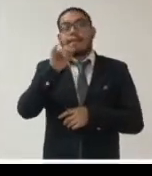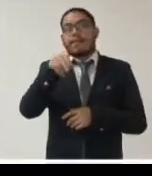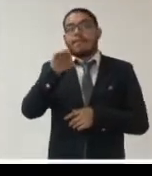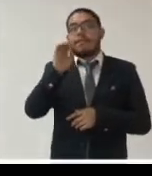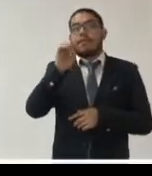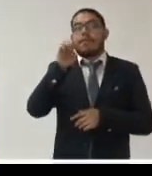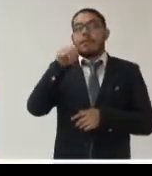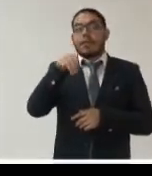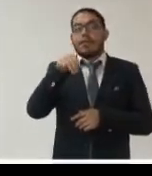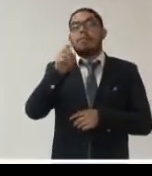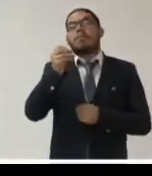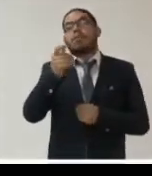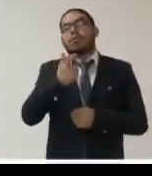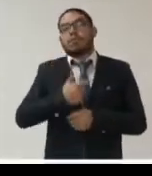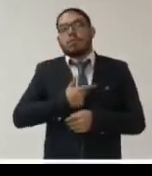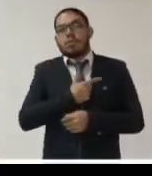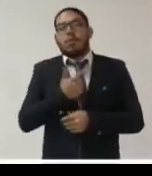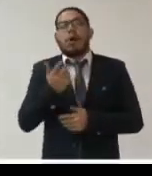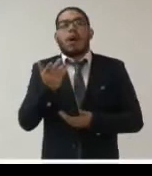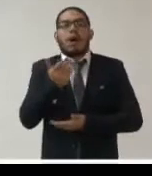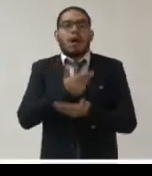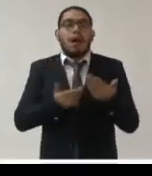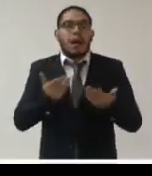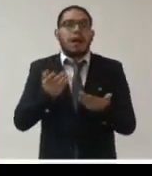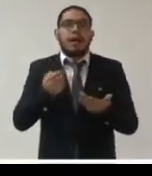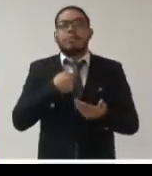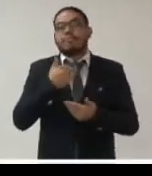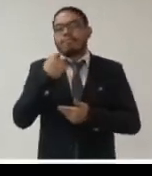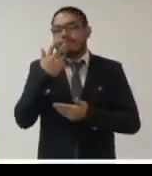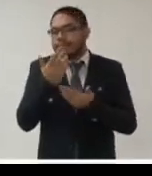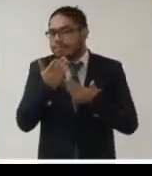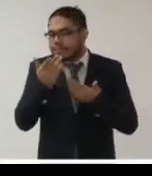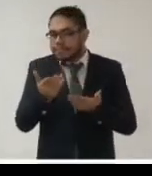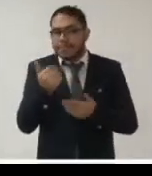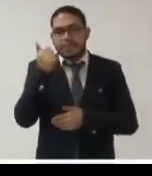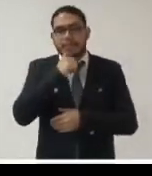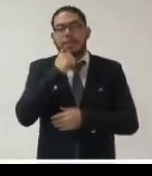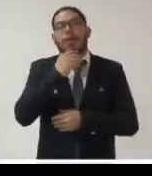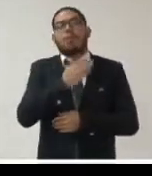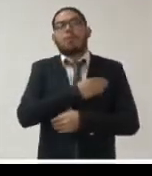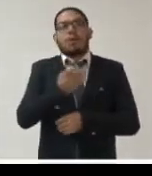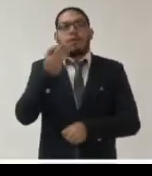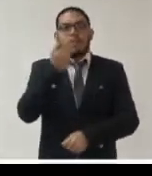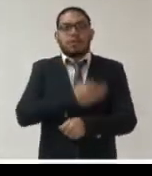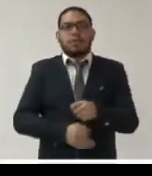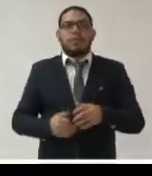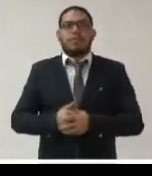nuevamente es un gusto estar con ustedes y a su disposición siempre buenas tardes